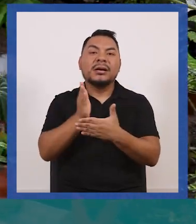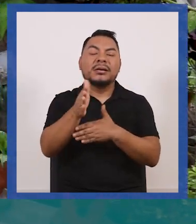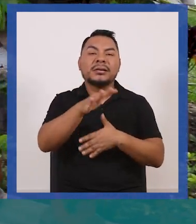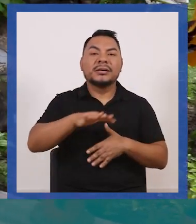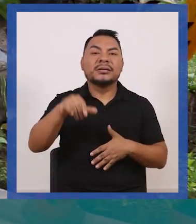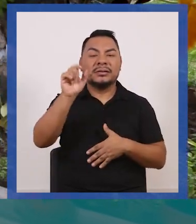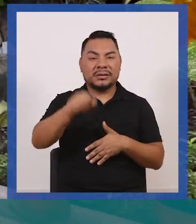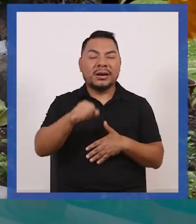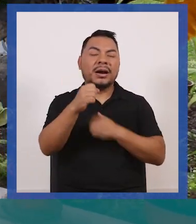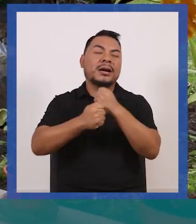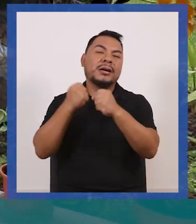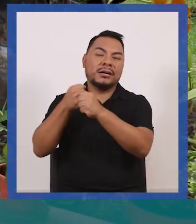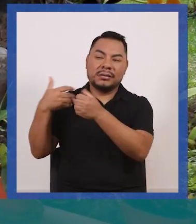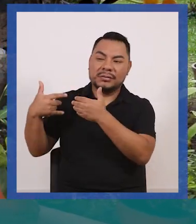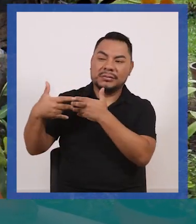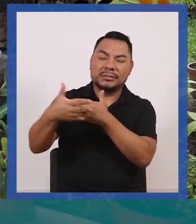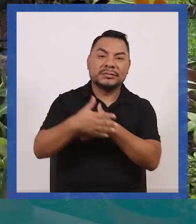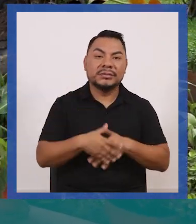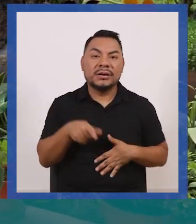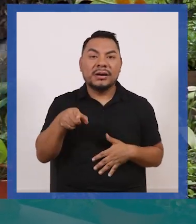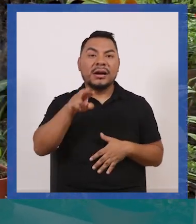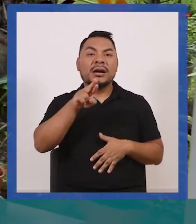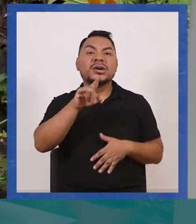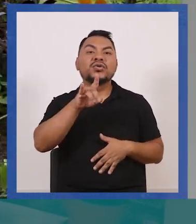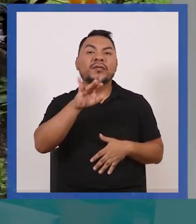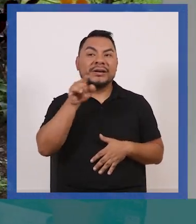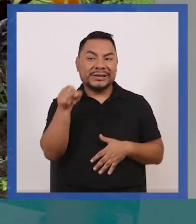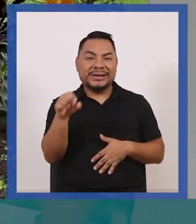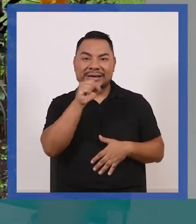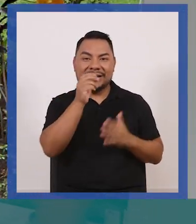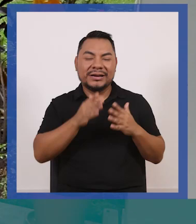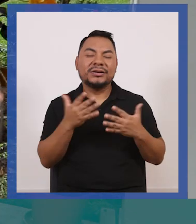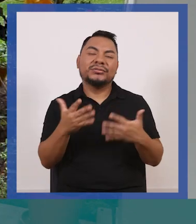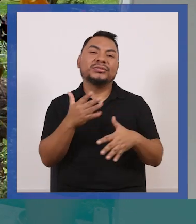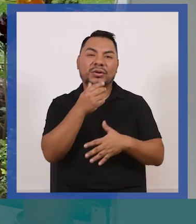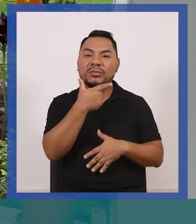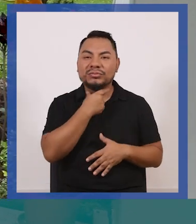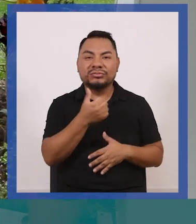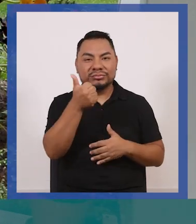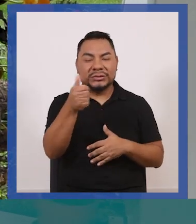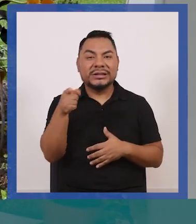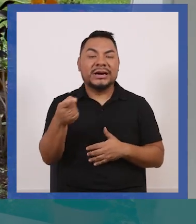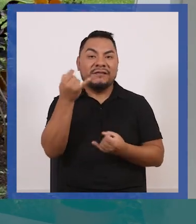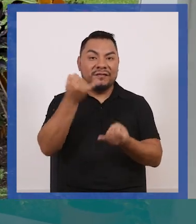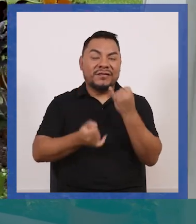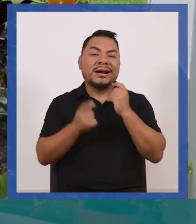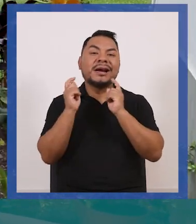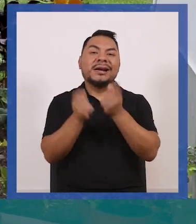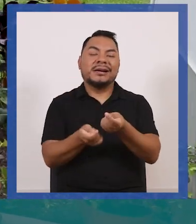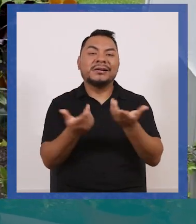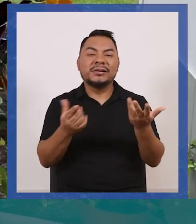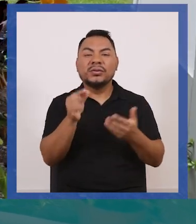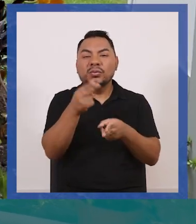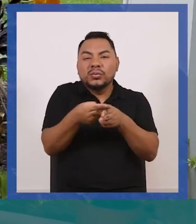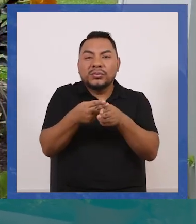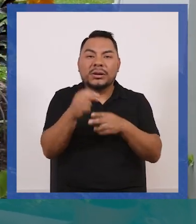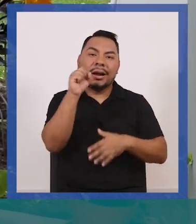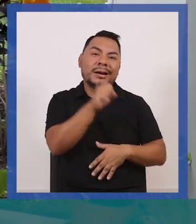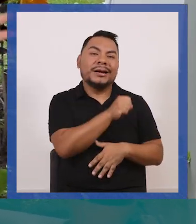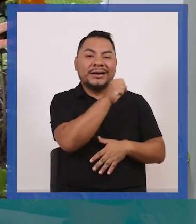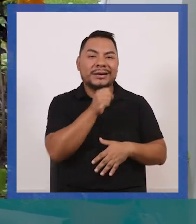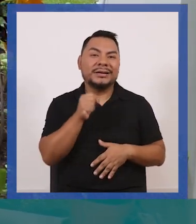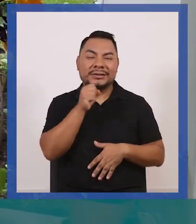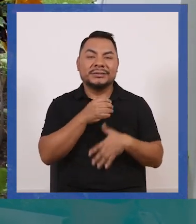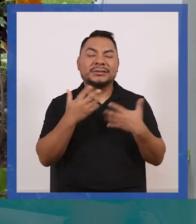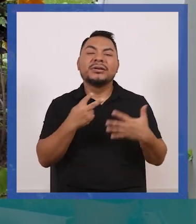a través de los años. Rubí Palomino por supuesto encantadora al final nos regaló una